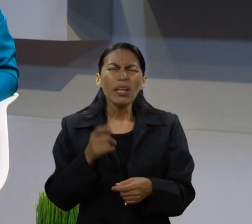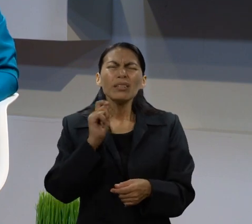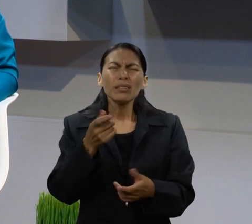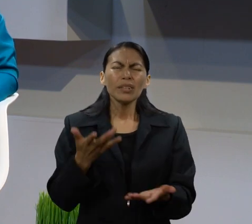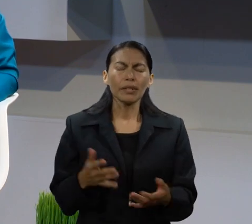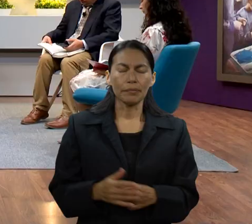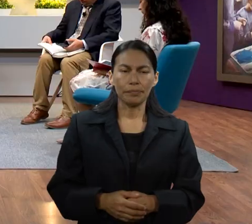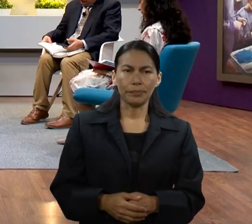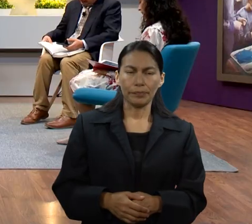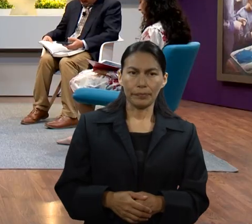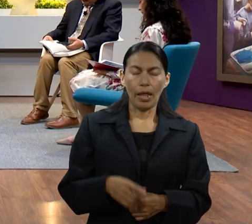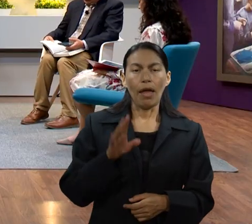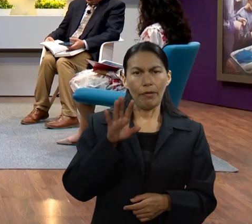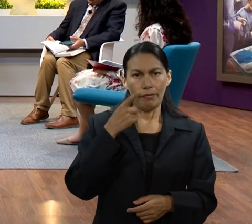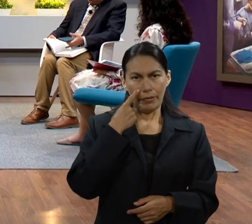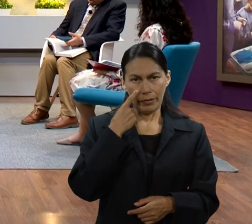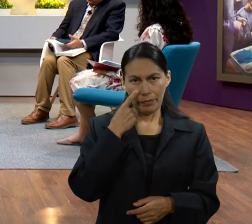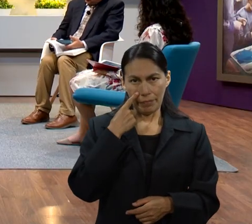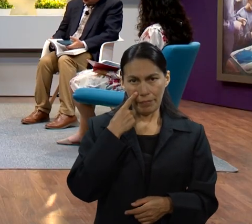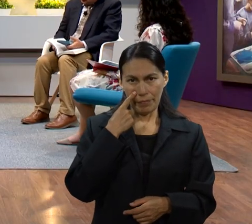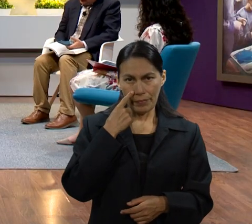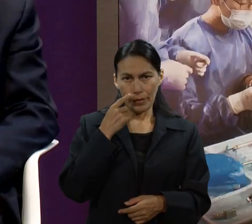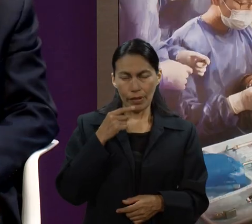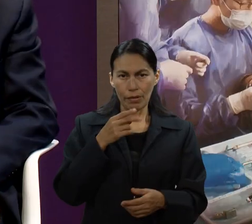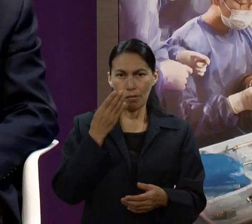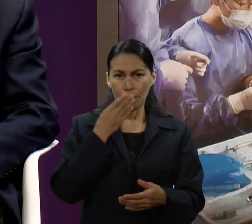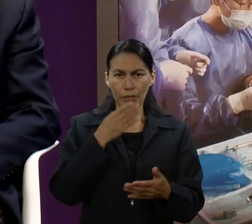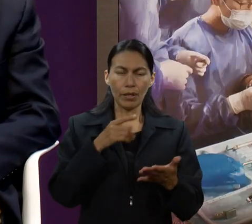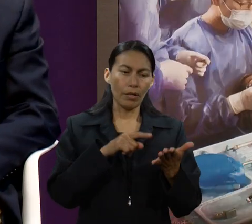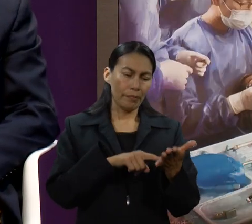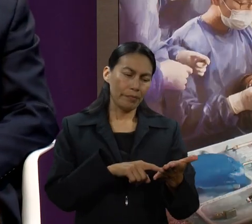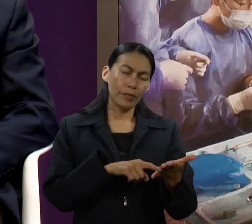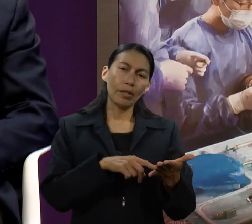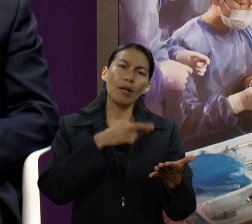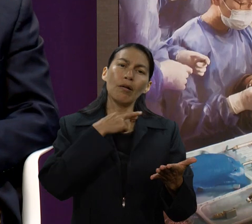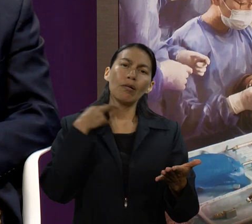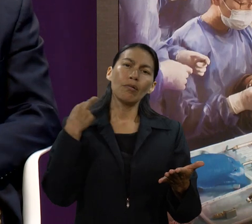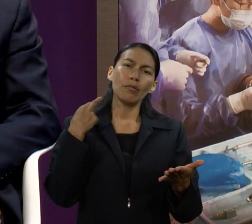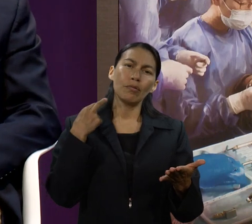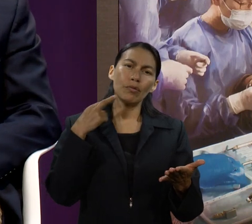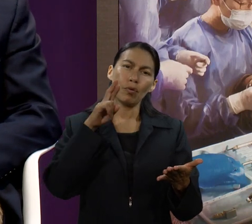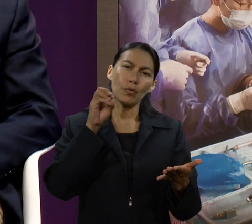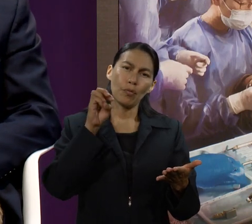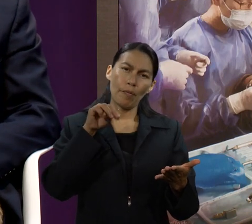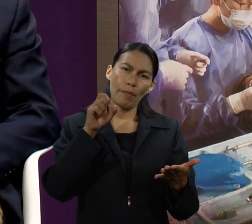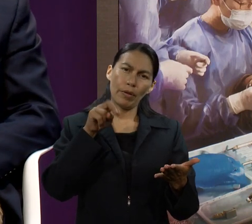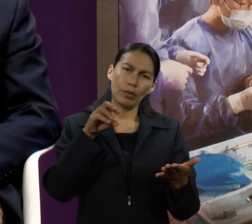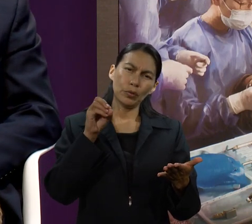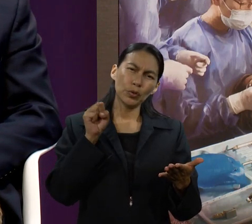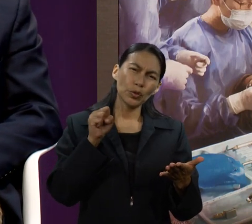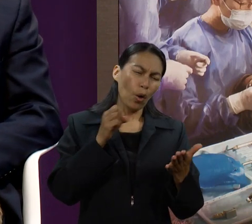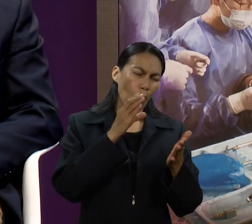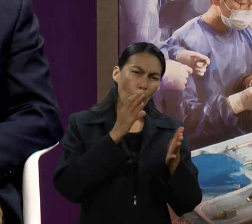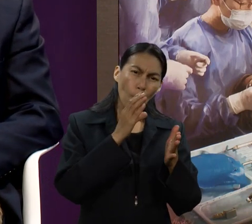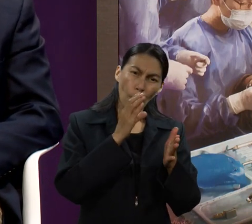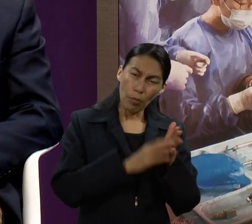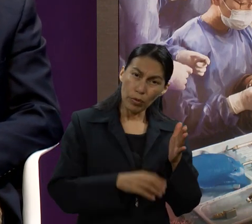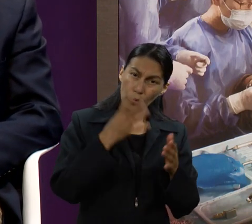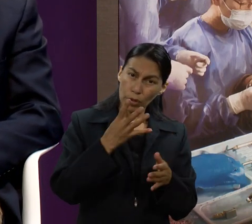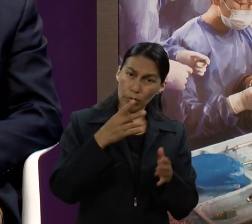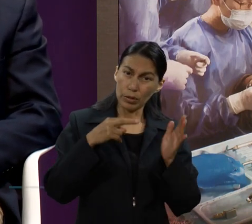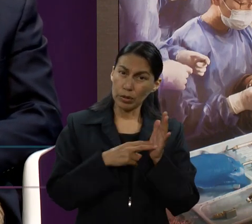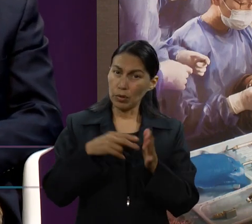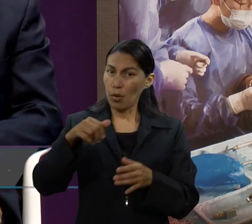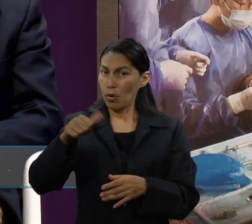necesaria una señal? Y aquí tengo un texto donde explica la señal, justamente en el libro de Romanos, capítulo 4, versículo 11,